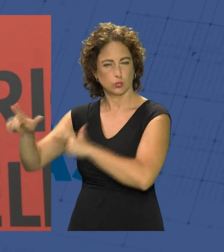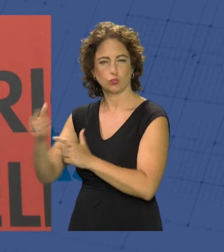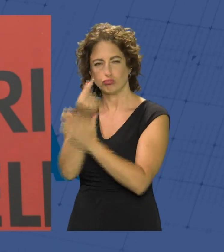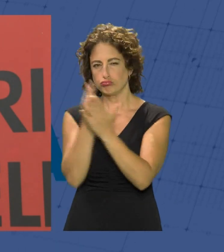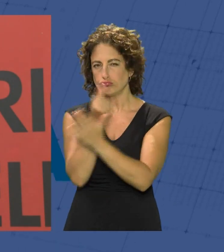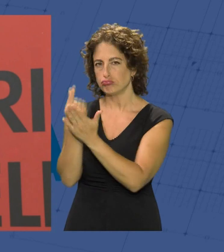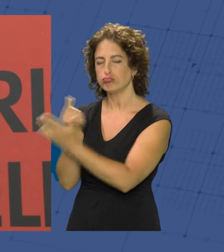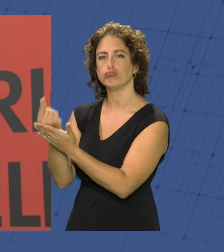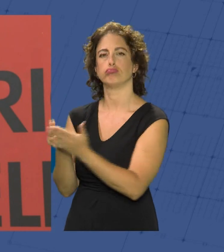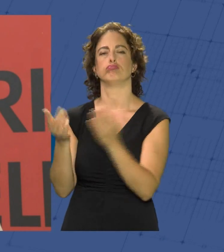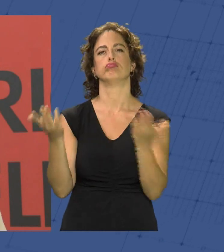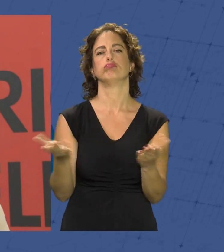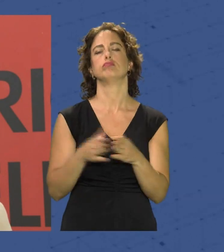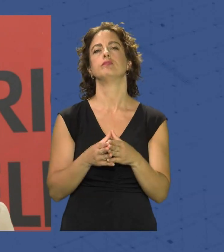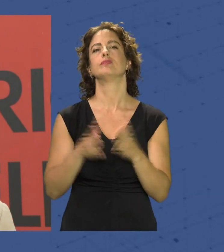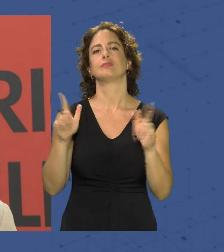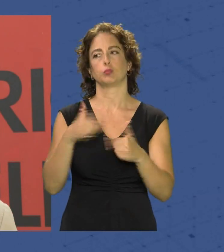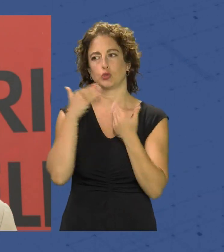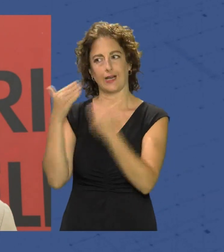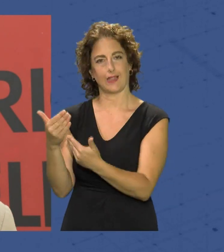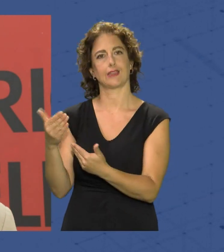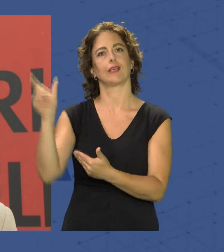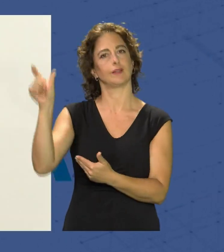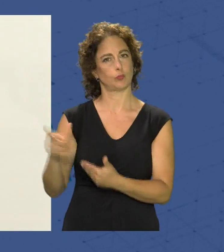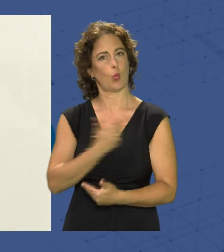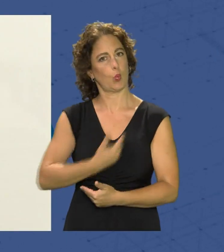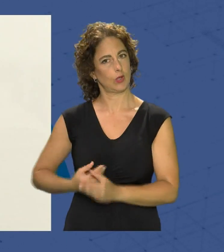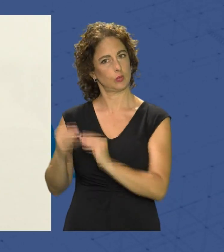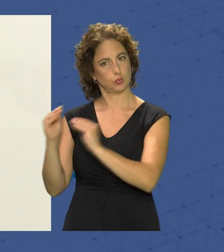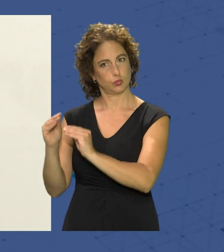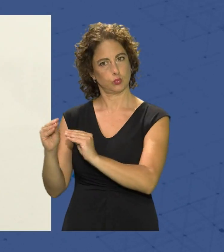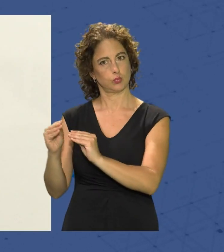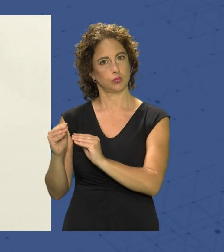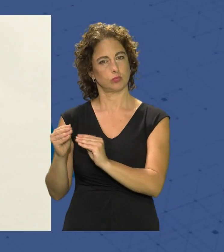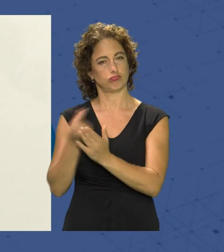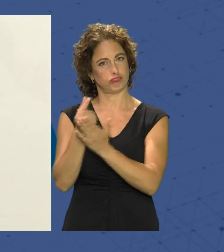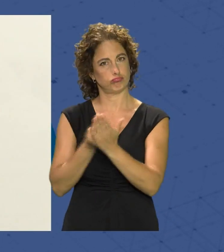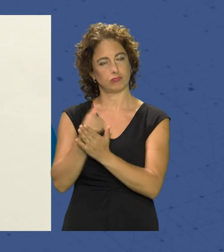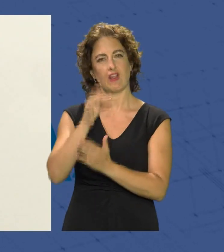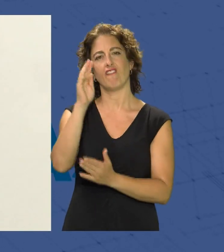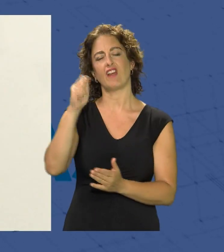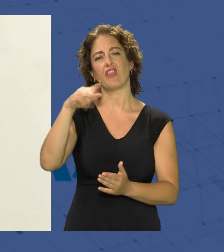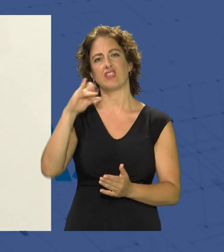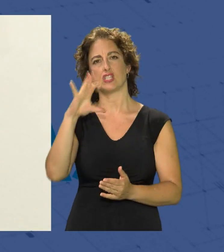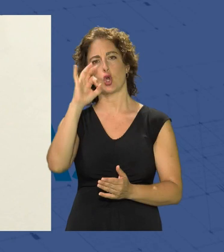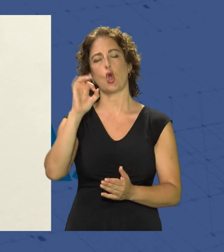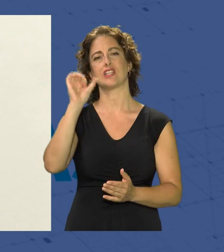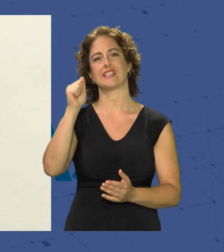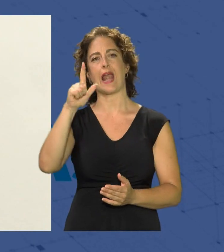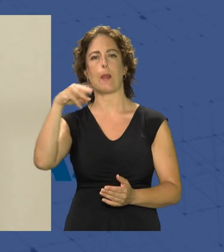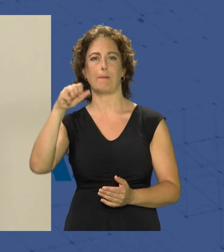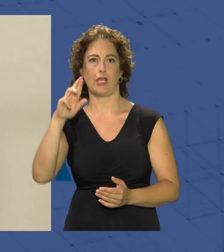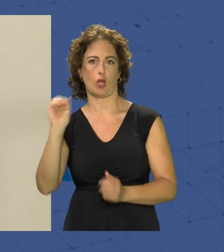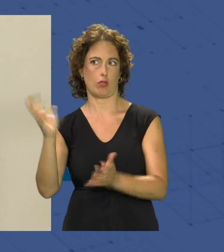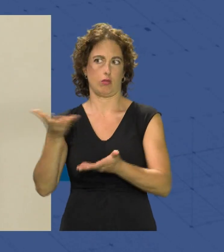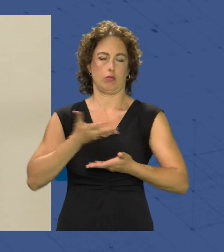por supuesto hay que darle las gracias al propietario de estas insignes obras a Francisco Salmerón por esta cesión que sin